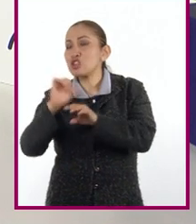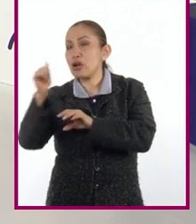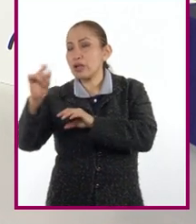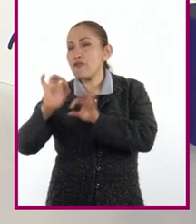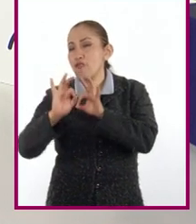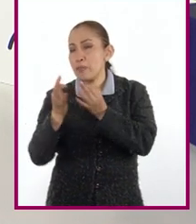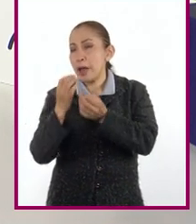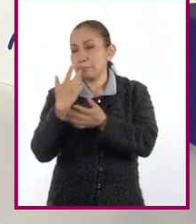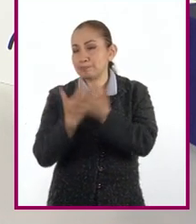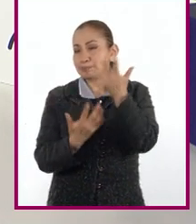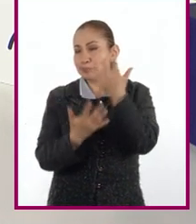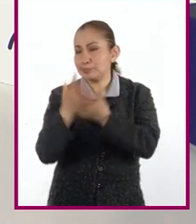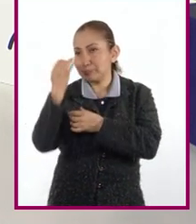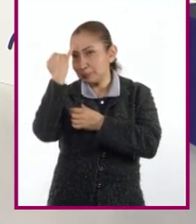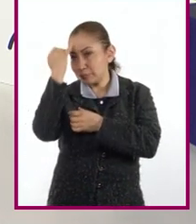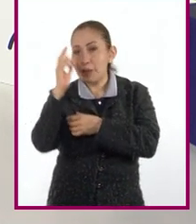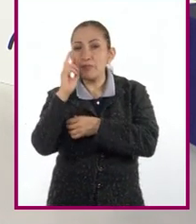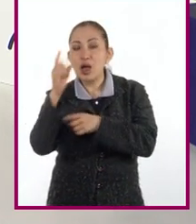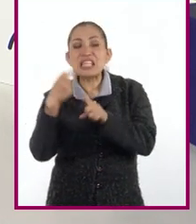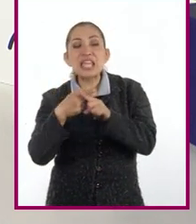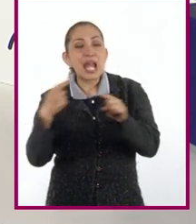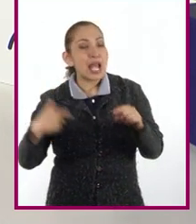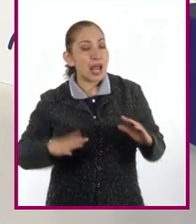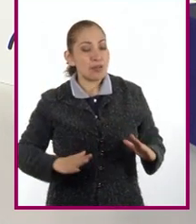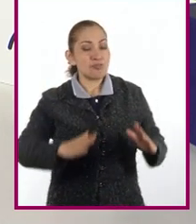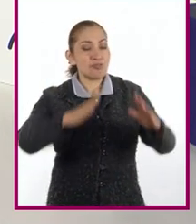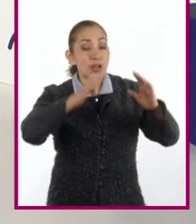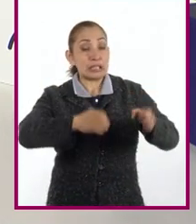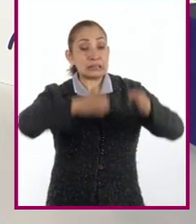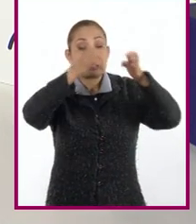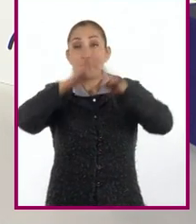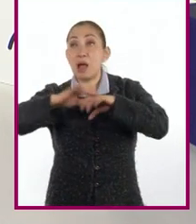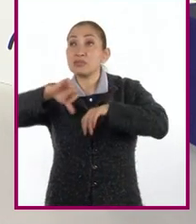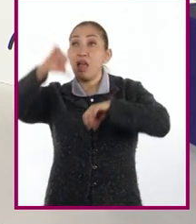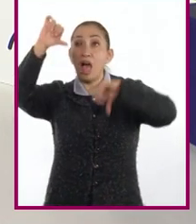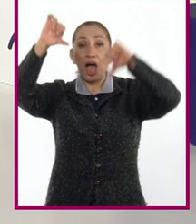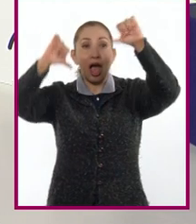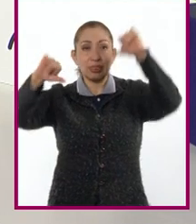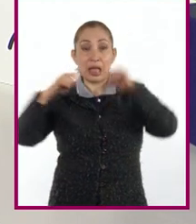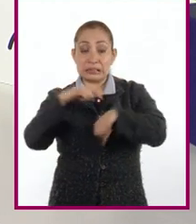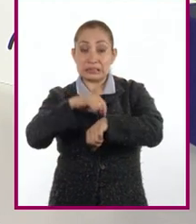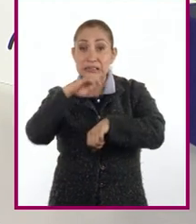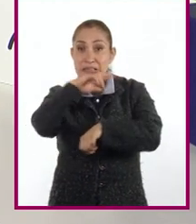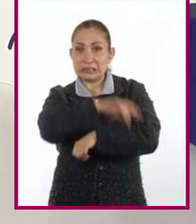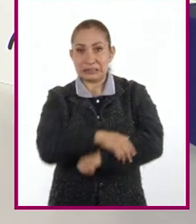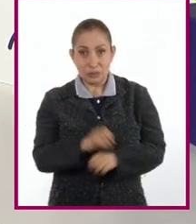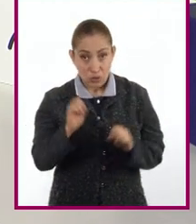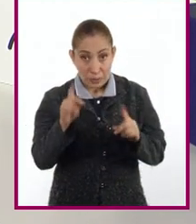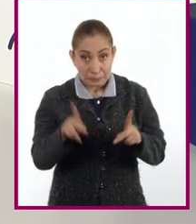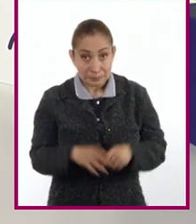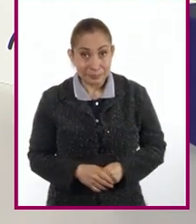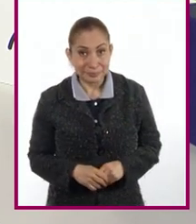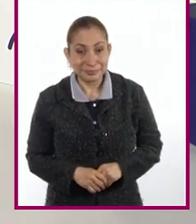otras técnicas. Veamos quién construye la torre más alta en menor tiempo. ¿De acuerdo?